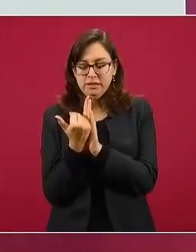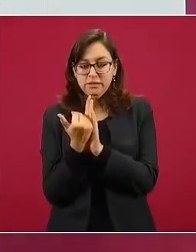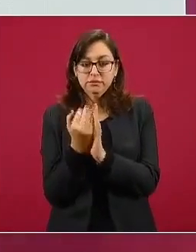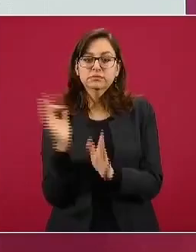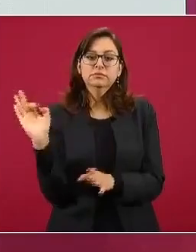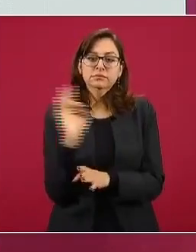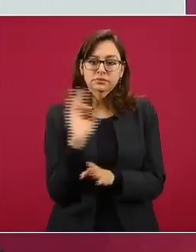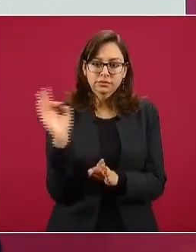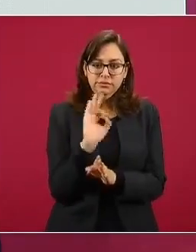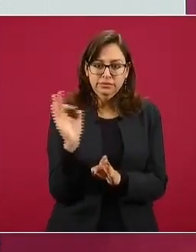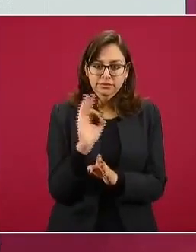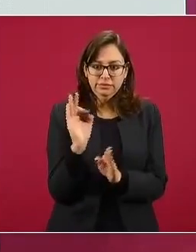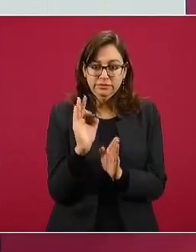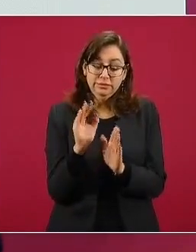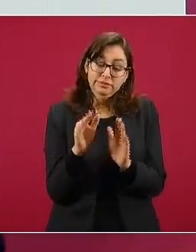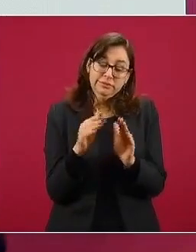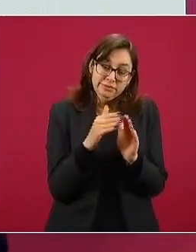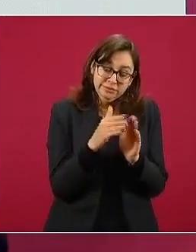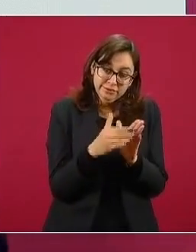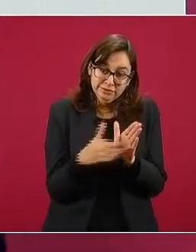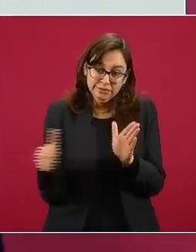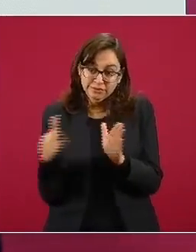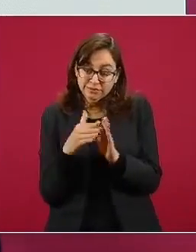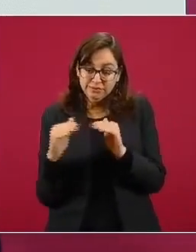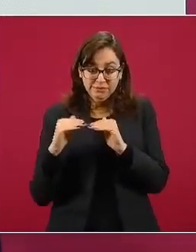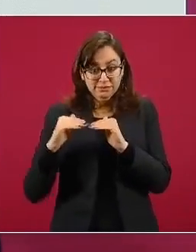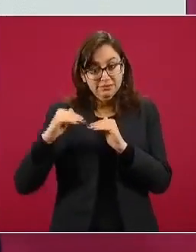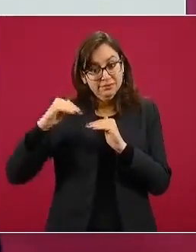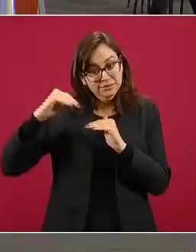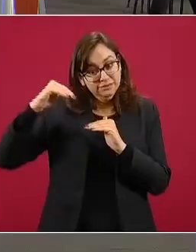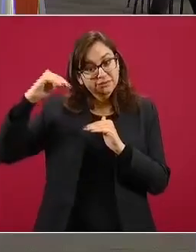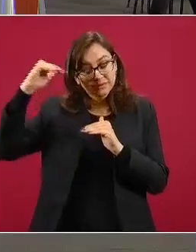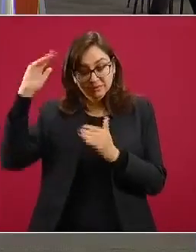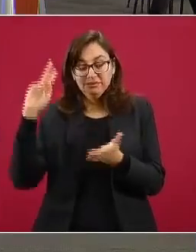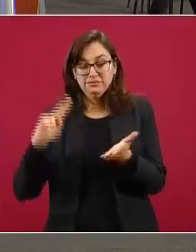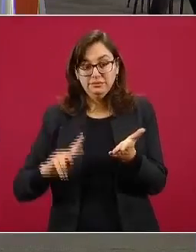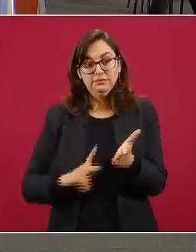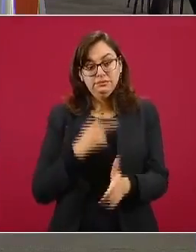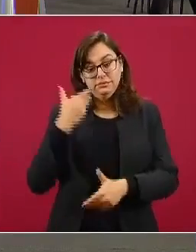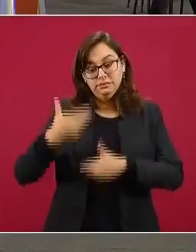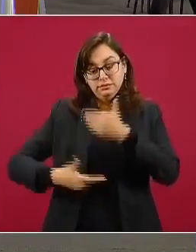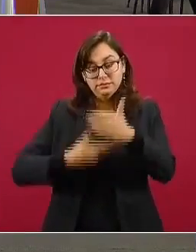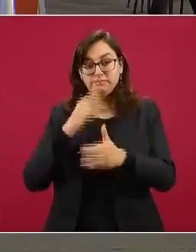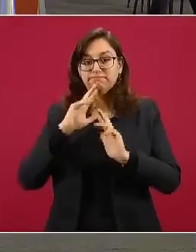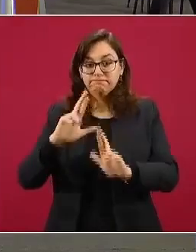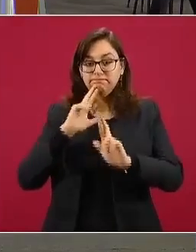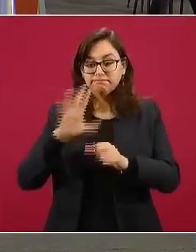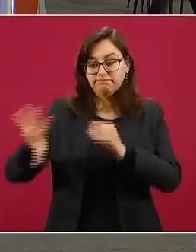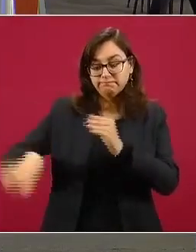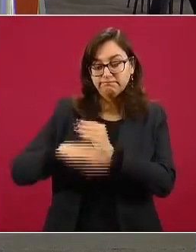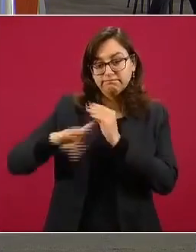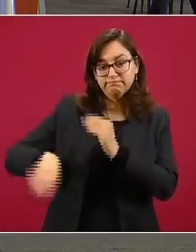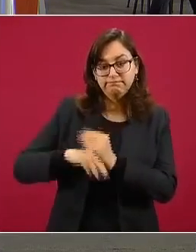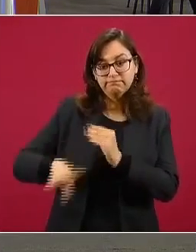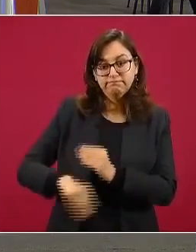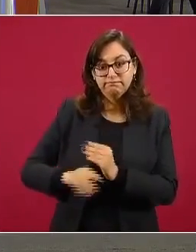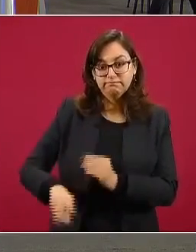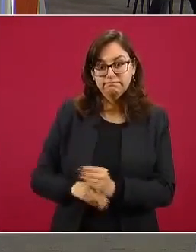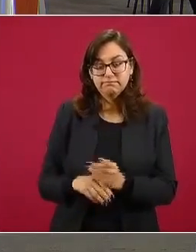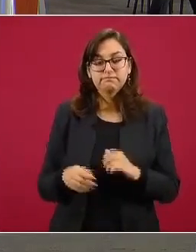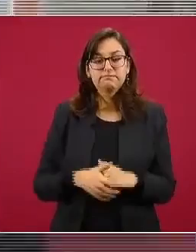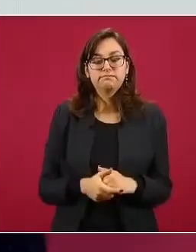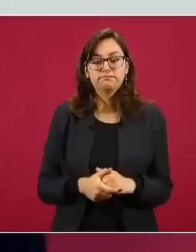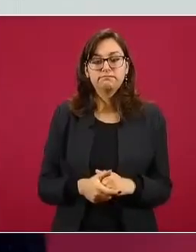a lo largo de la semana, esto se vaya rectificando, como ya hemos comentado en otras ocasiones, conforme fluyen los datos. En todas las gráficas de esta